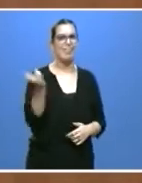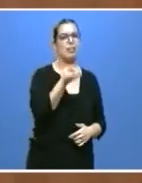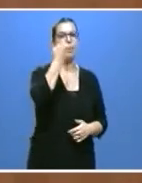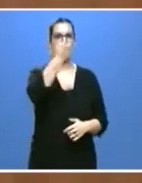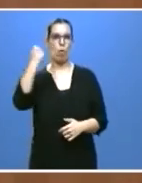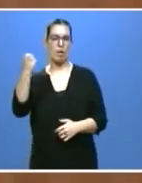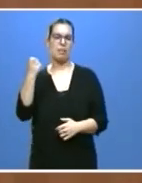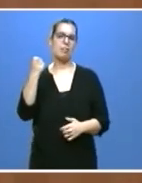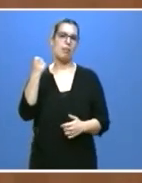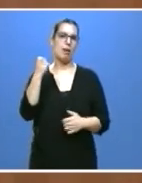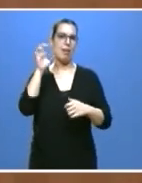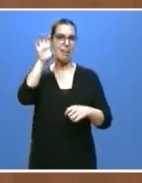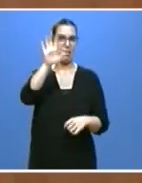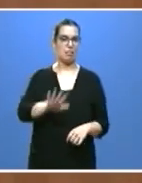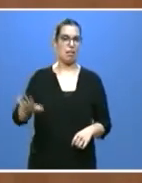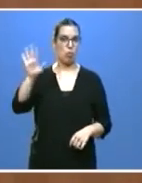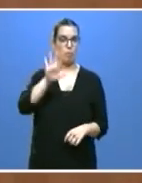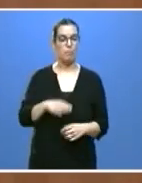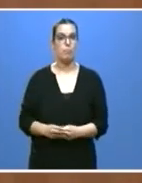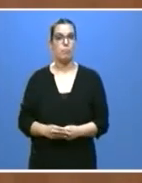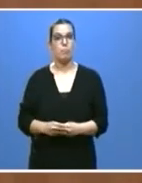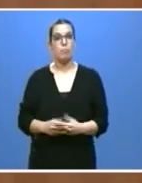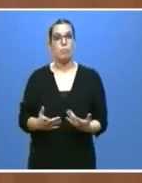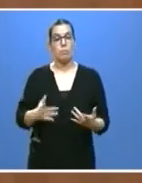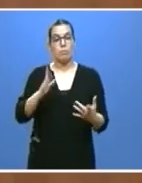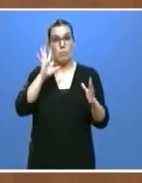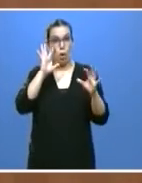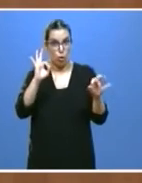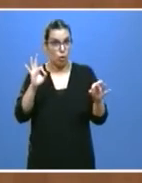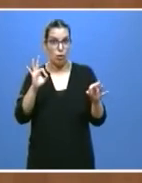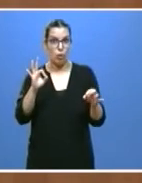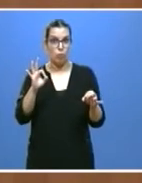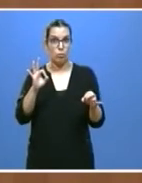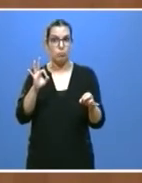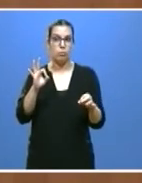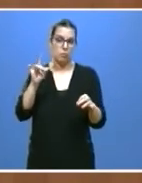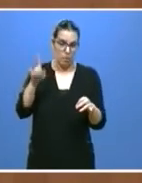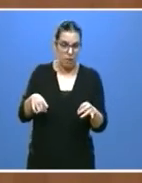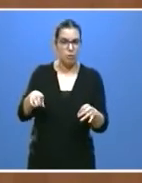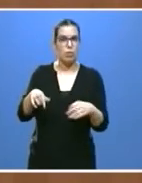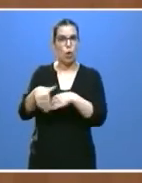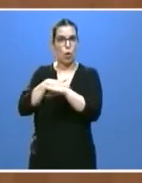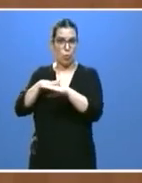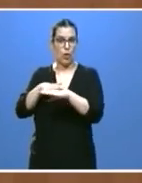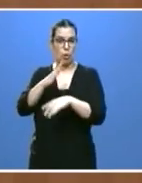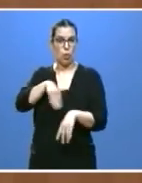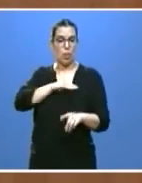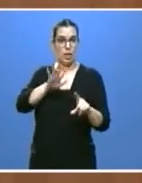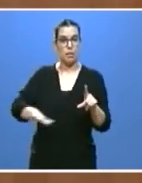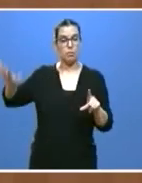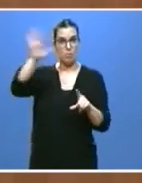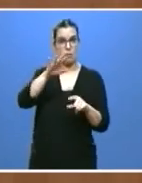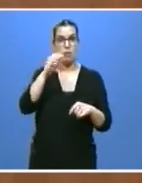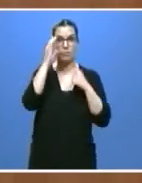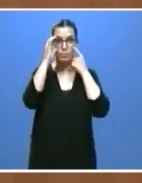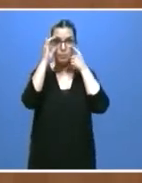Por cierto por supuesto como no puede ser de otra manera con el gobierno de la nación las videoconferencias